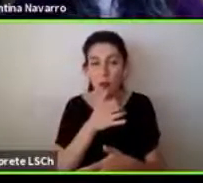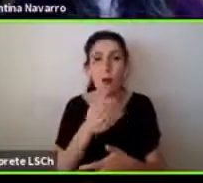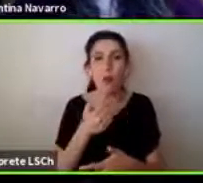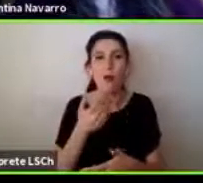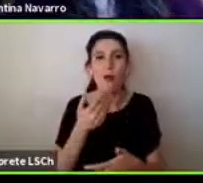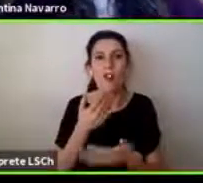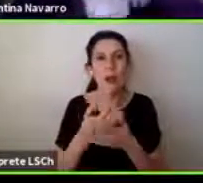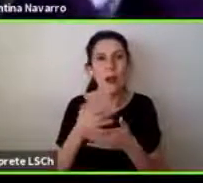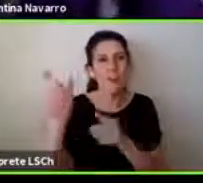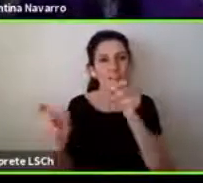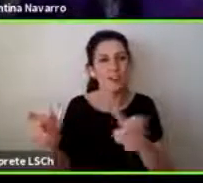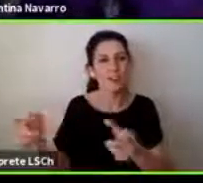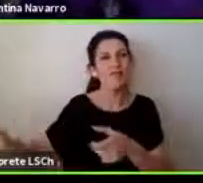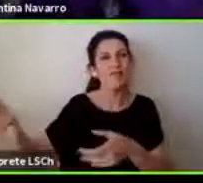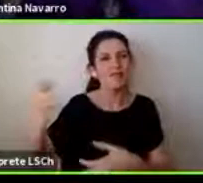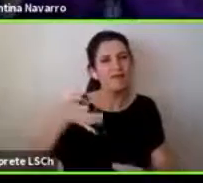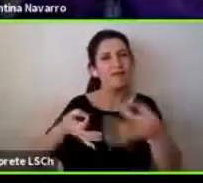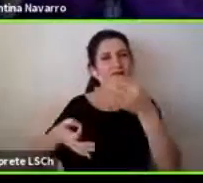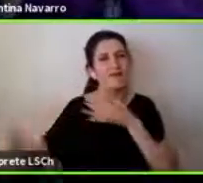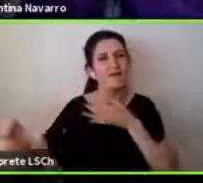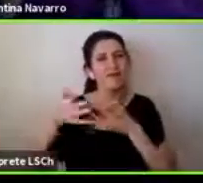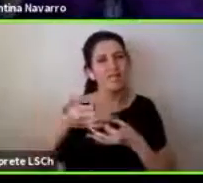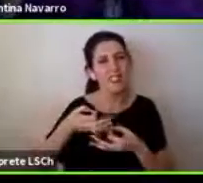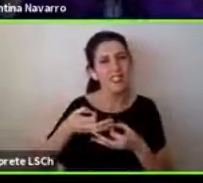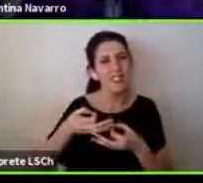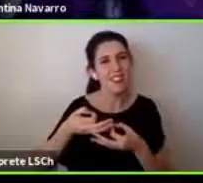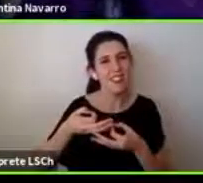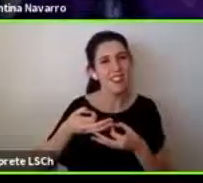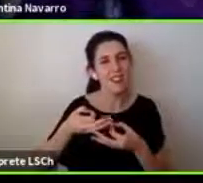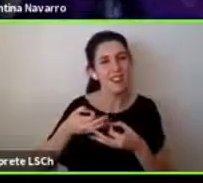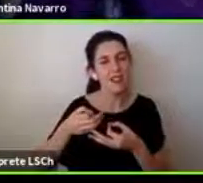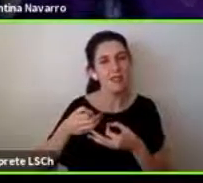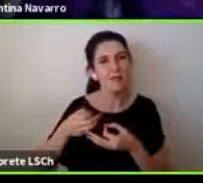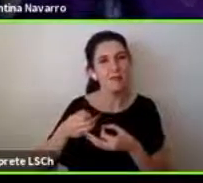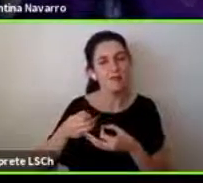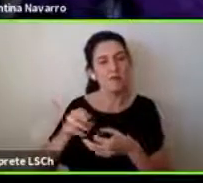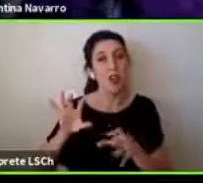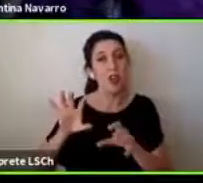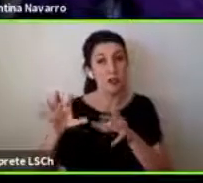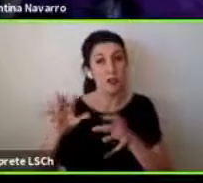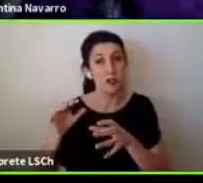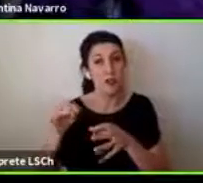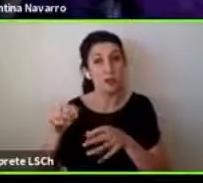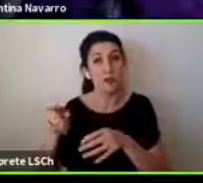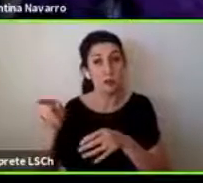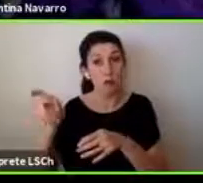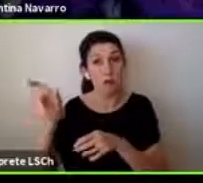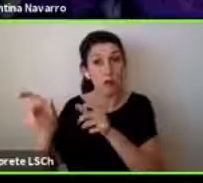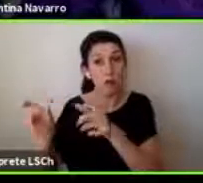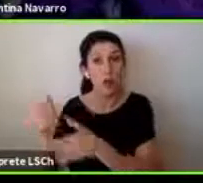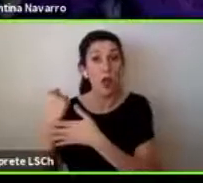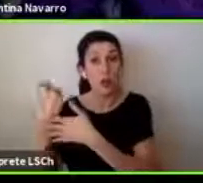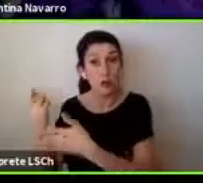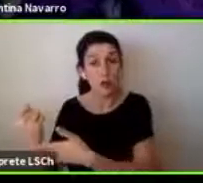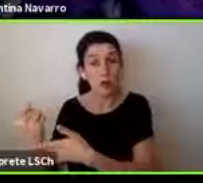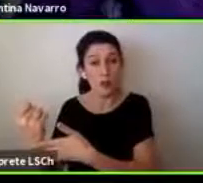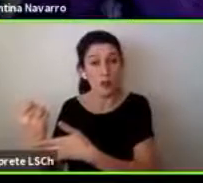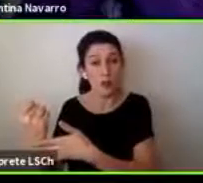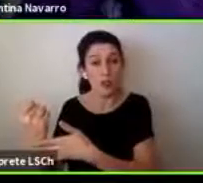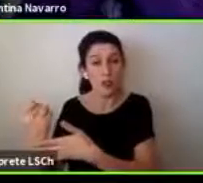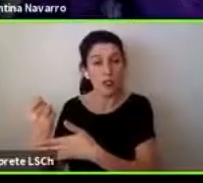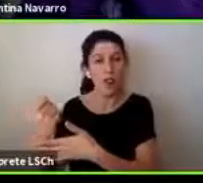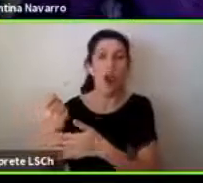nos va a dar acerca de en qué sentido ha sido útil este Neuromundos número uno y qué es lo que pueden